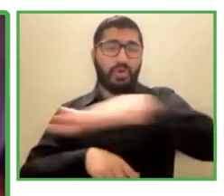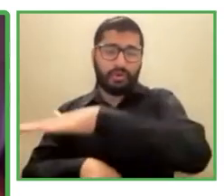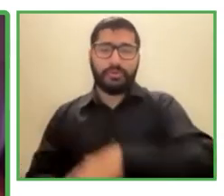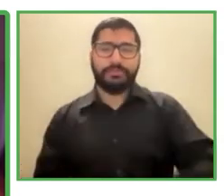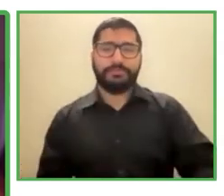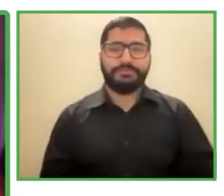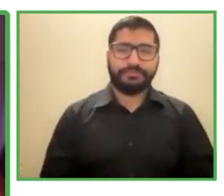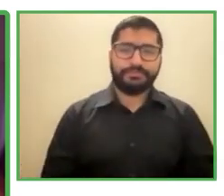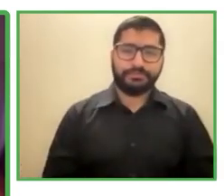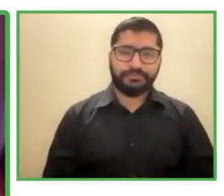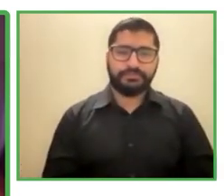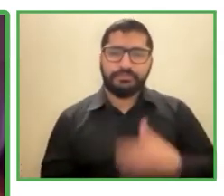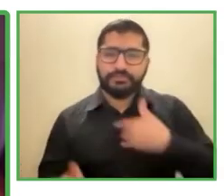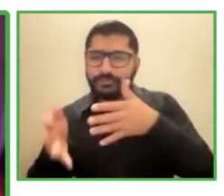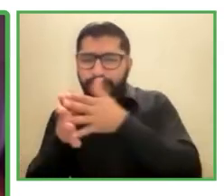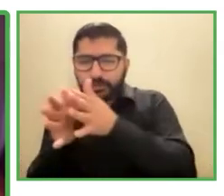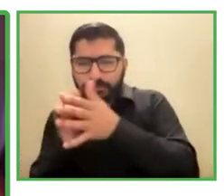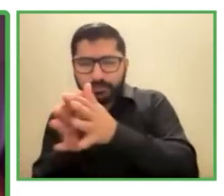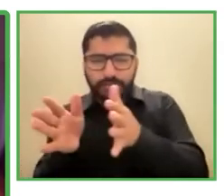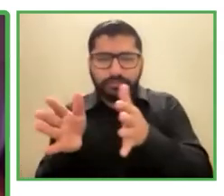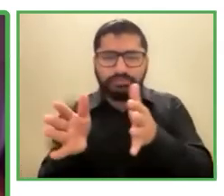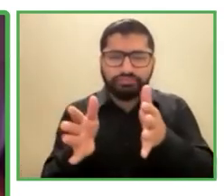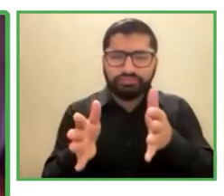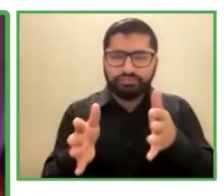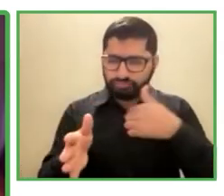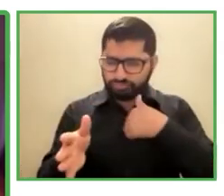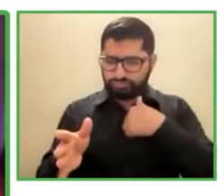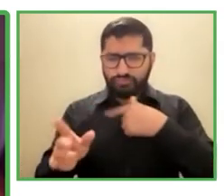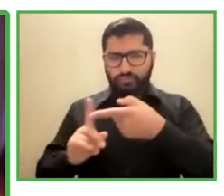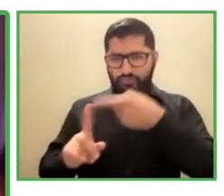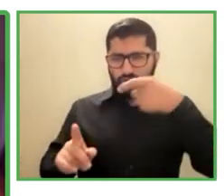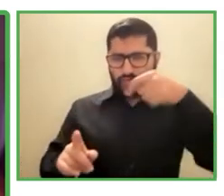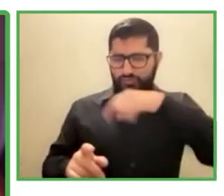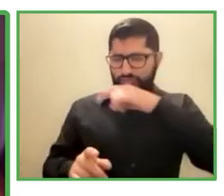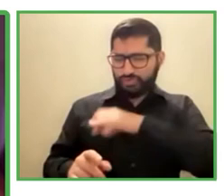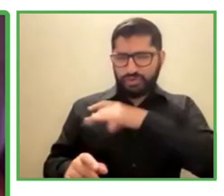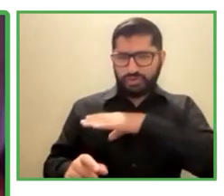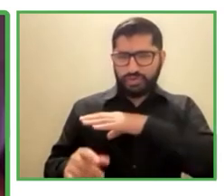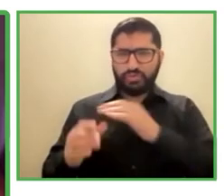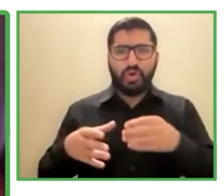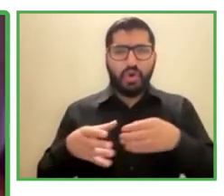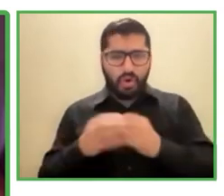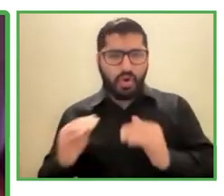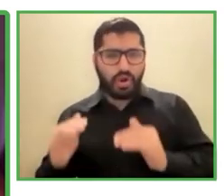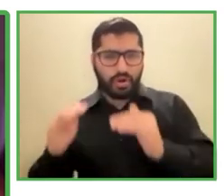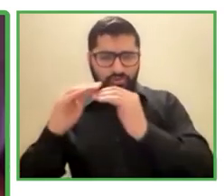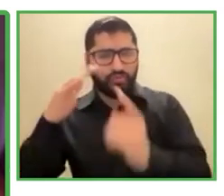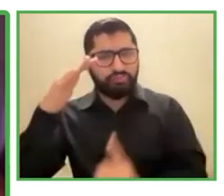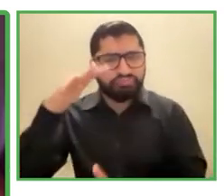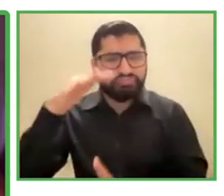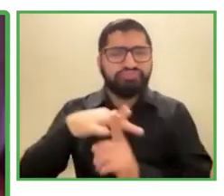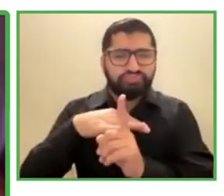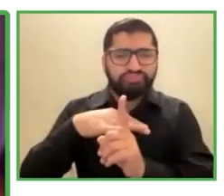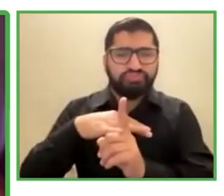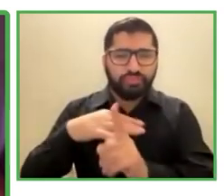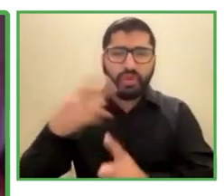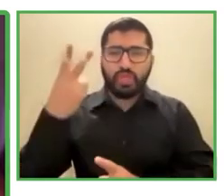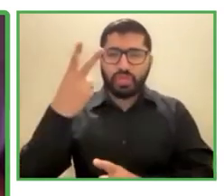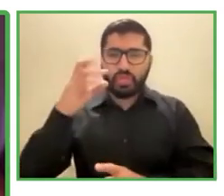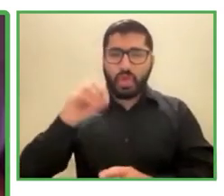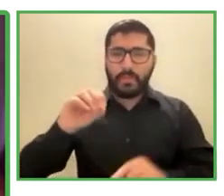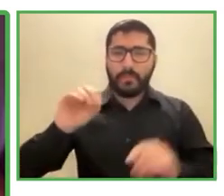en el año 2010 y tiene dos características bien específicas sin duda que está